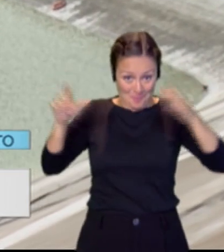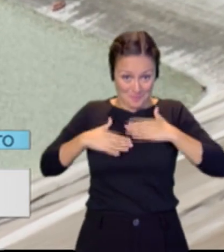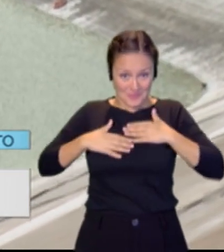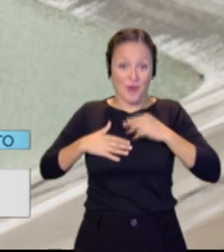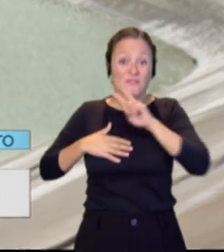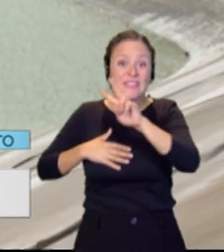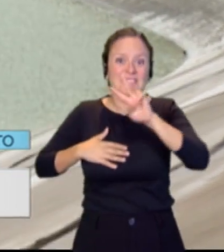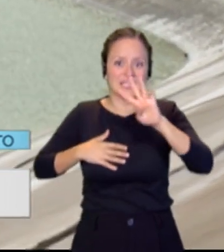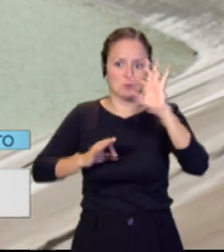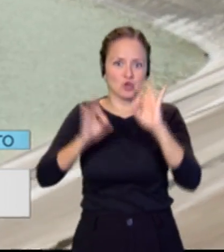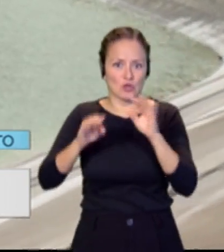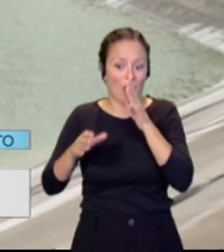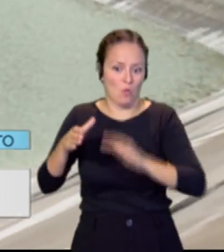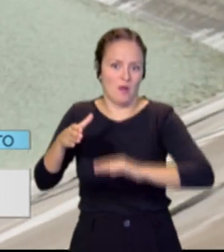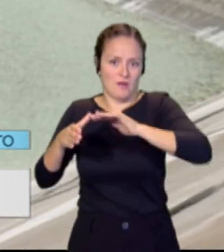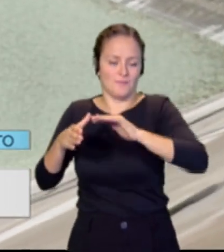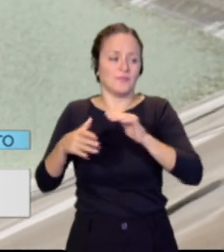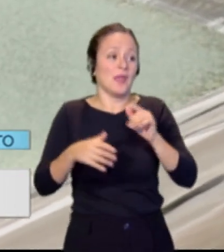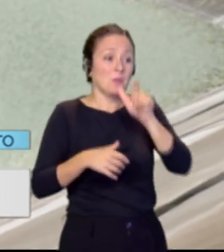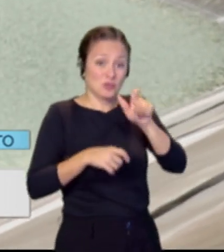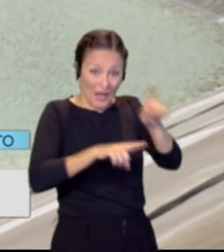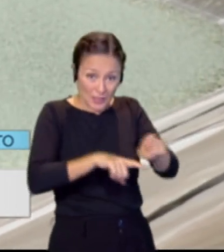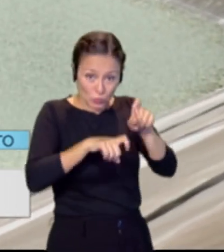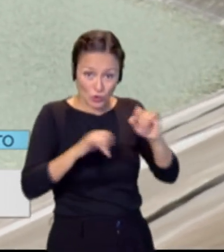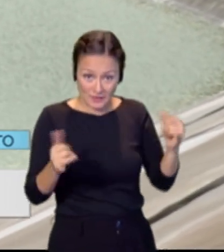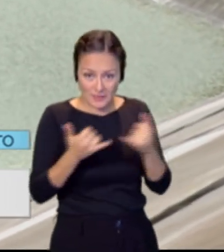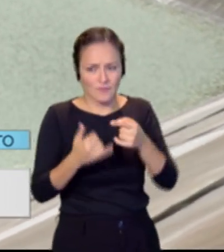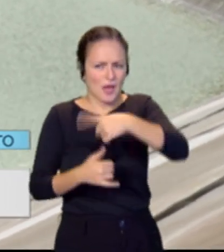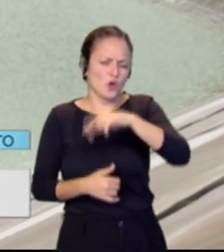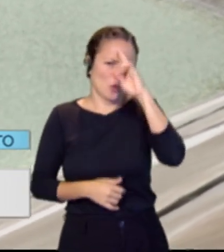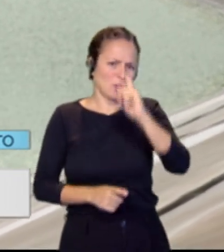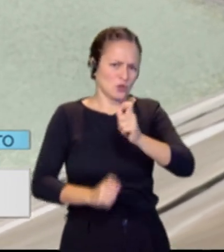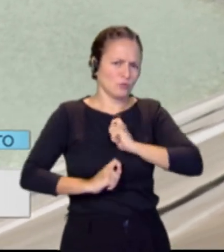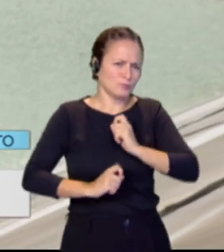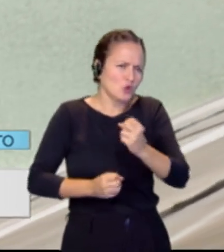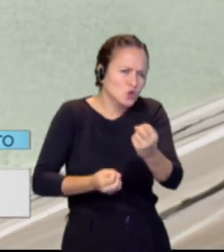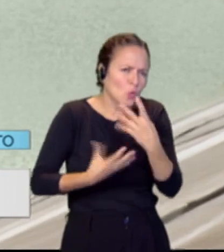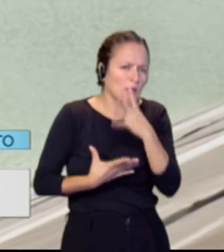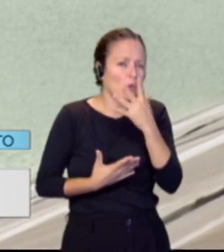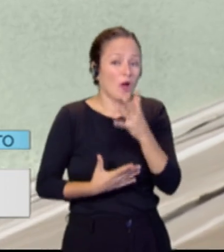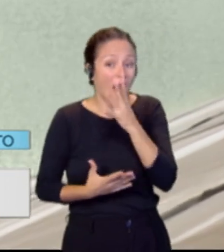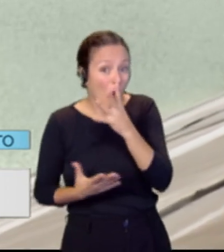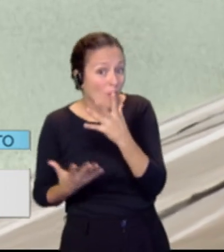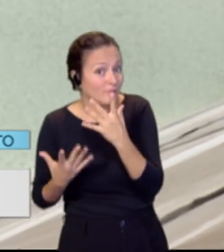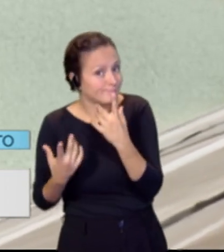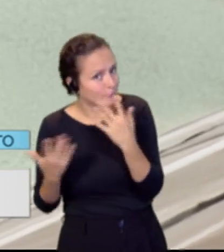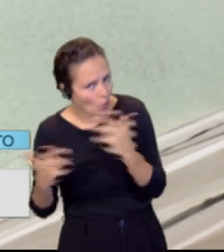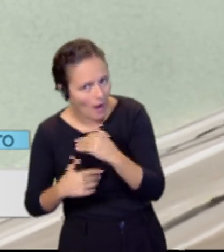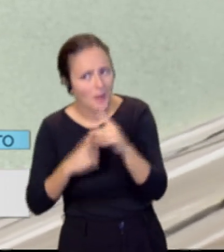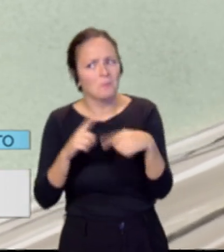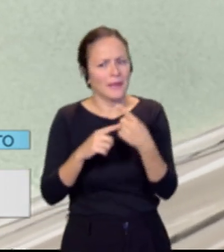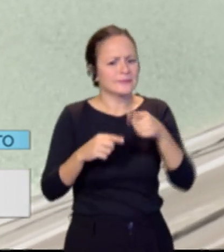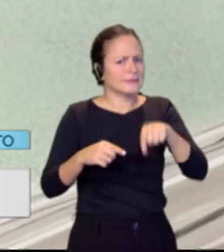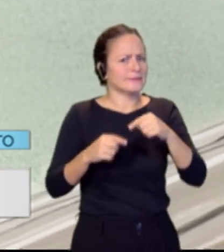los agricultores de la comarca norte de la isla de Tenerife nos hacen llegar sus preocupaciones, por la falta de agua, también por la falta, dicen, de mantenimiento, pues en muchas de estas